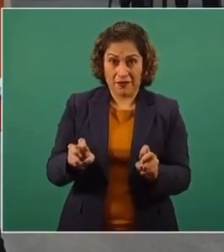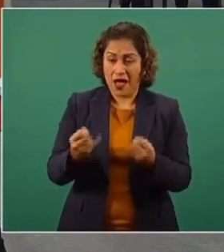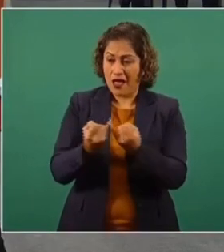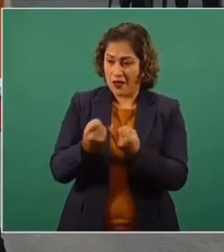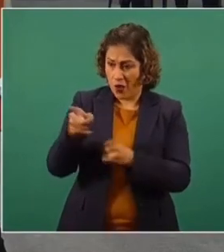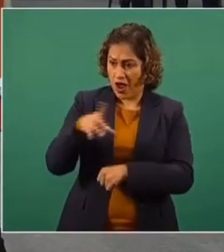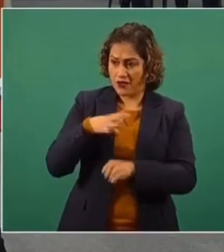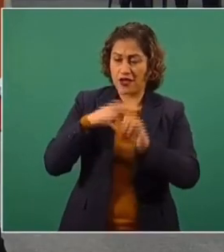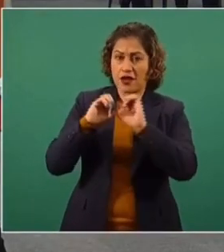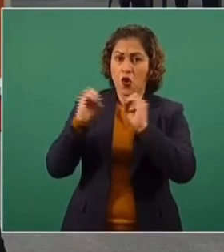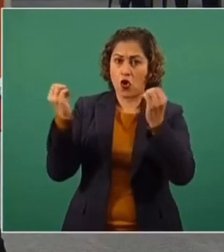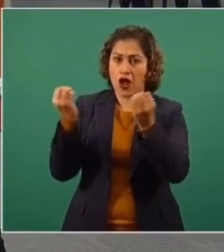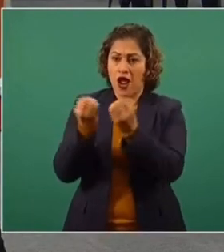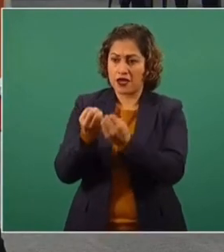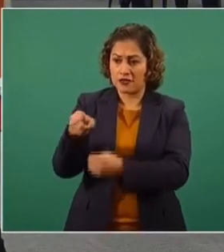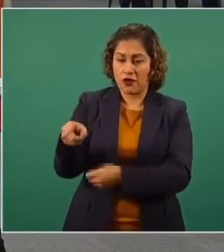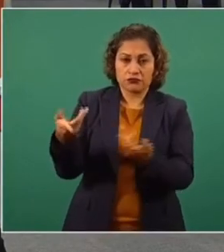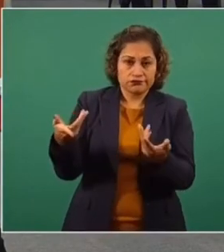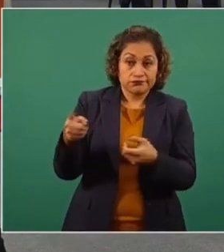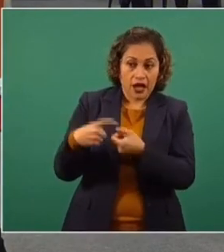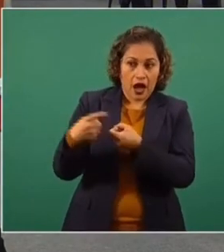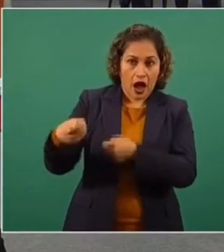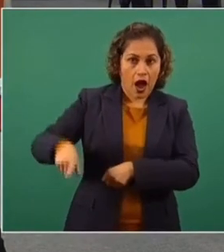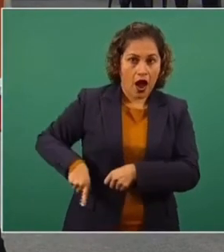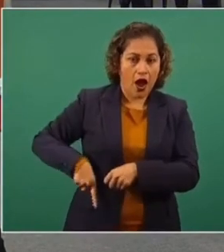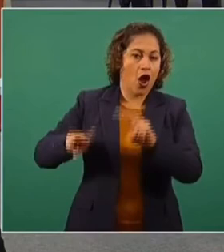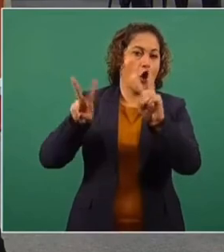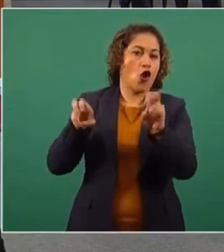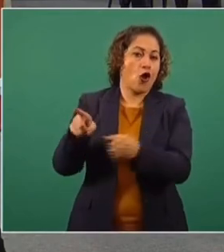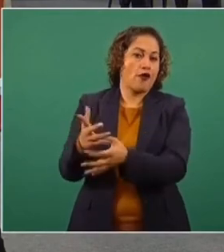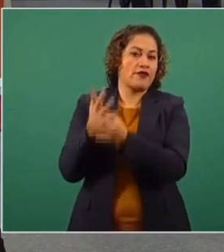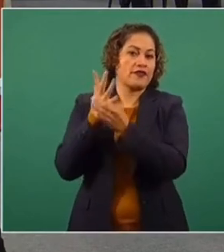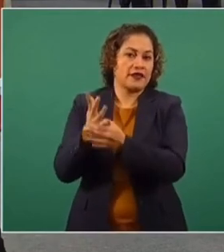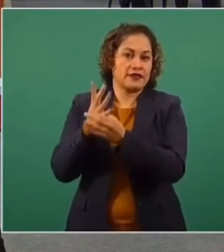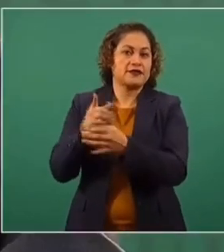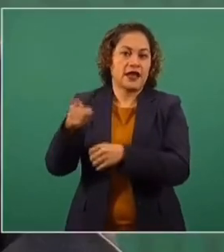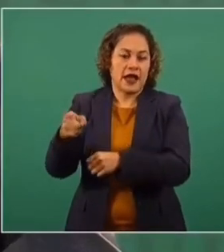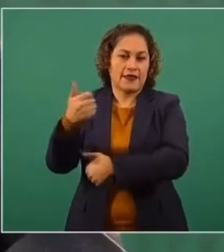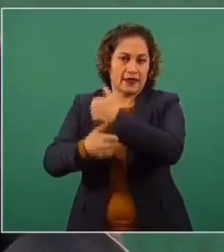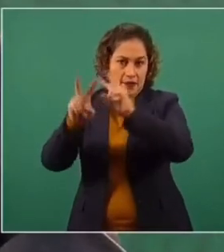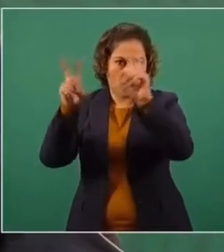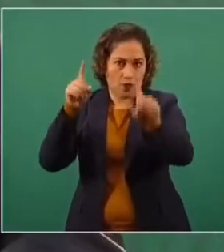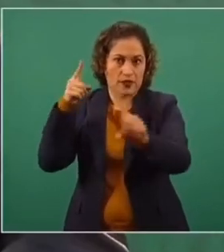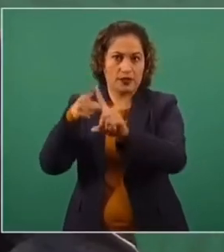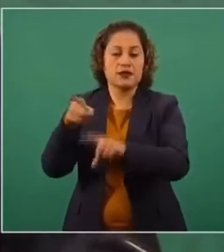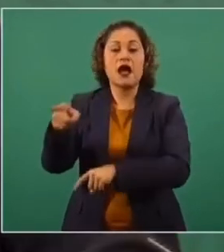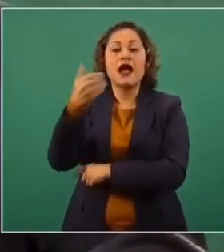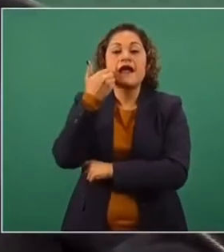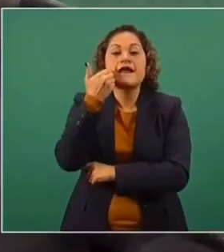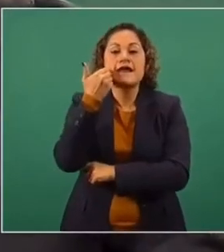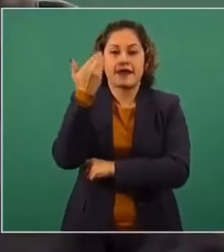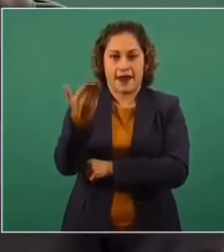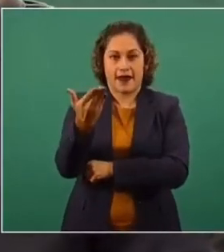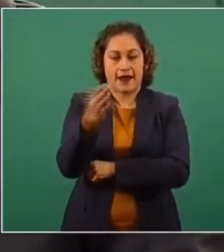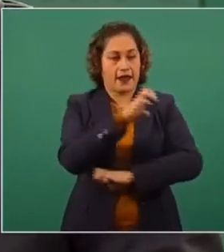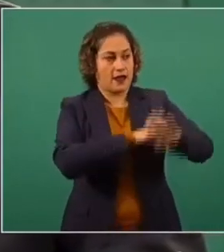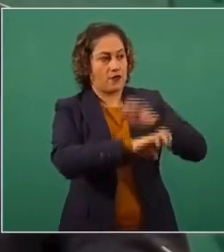autónomo, entre comillas, que tiene que ver con la competencia, que la Comisión Federal de Electricidad tenga el mismo trato